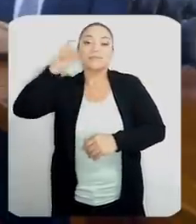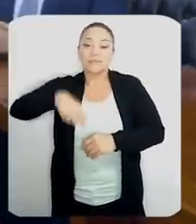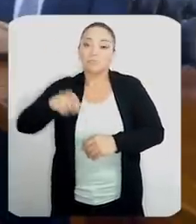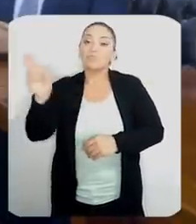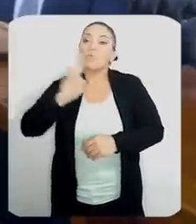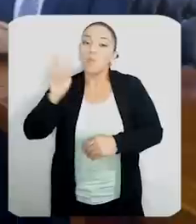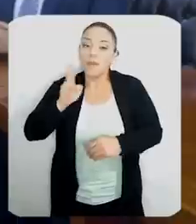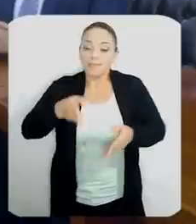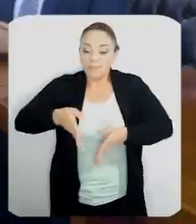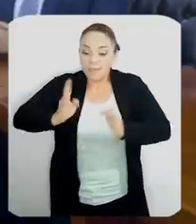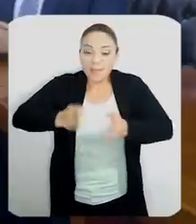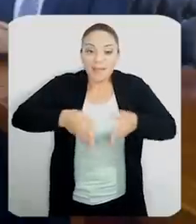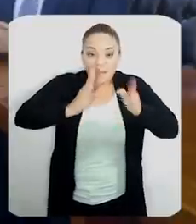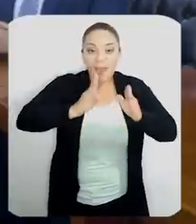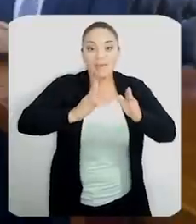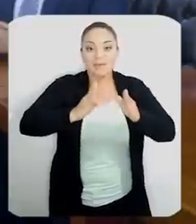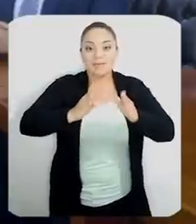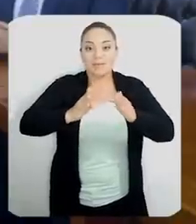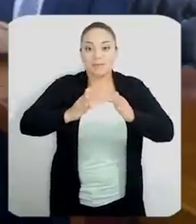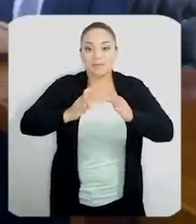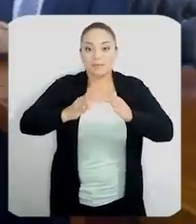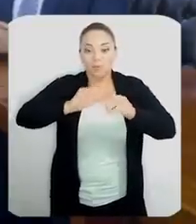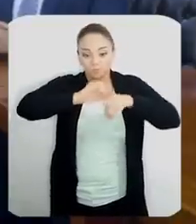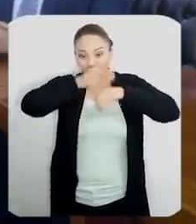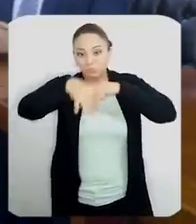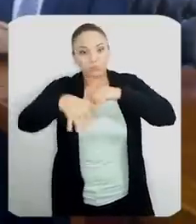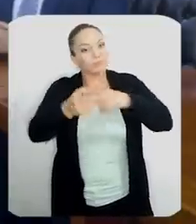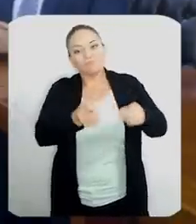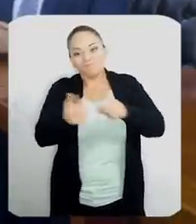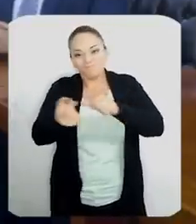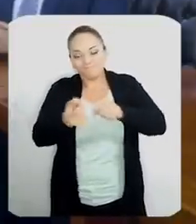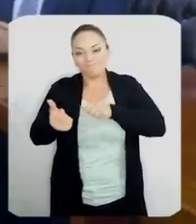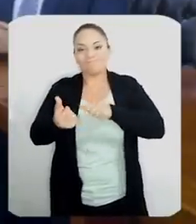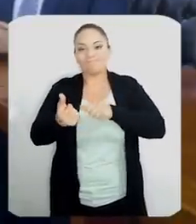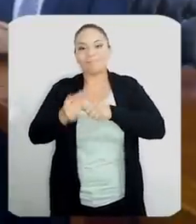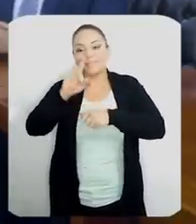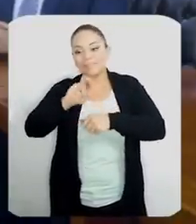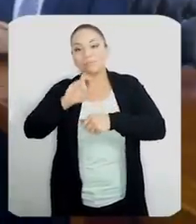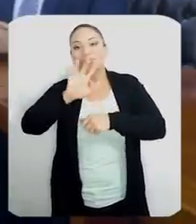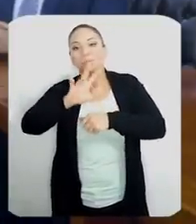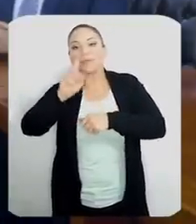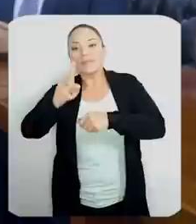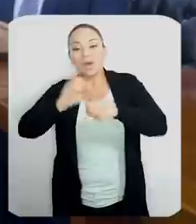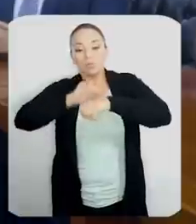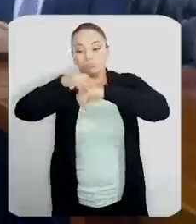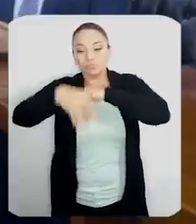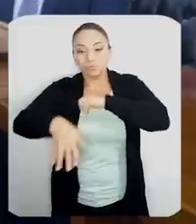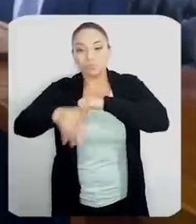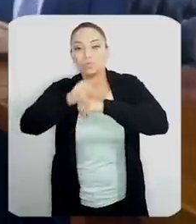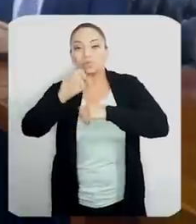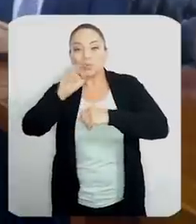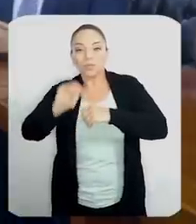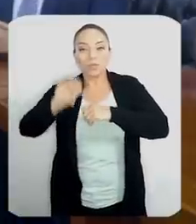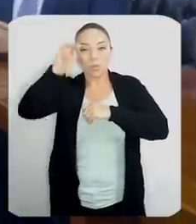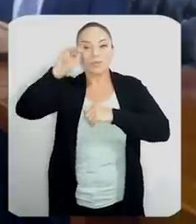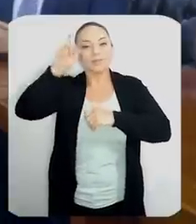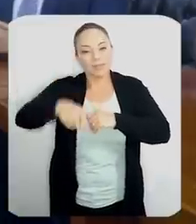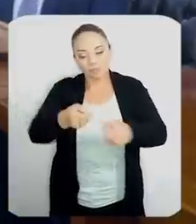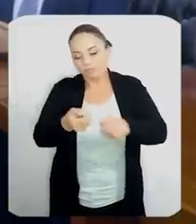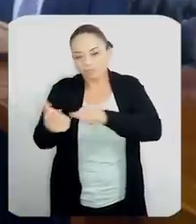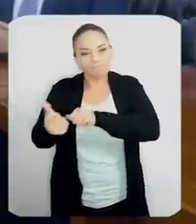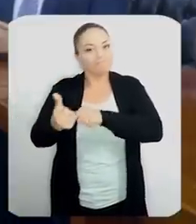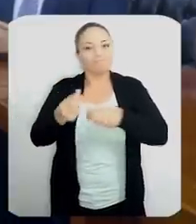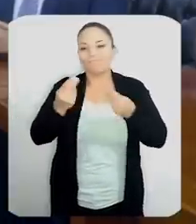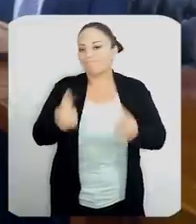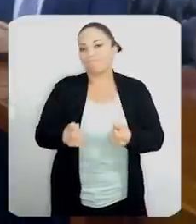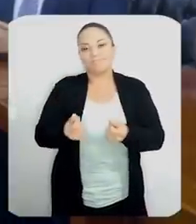abrir esas carreteras, reparar los 151 derrumbes que hay en la zona norte de manera inmediata.